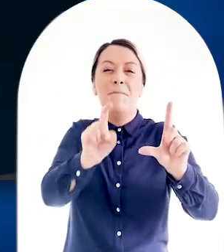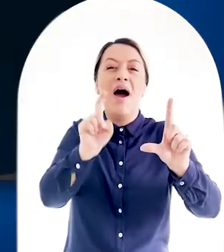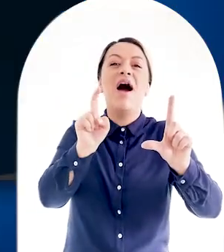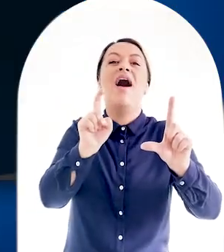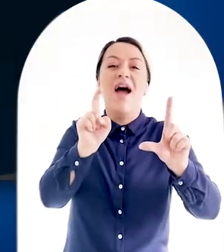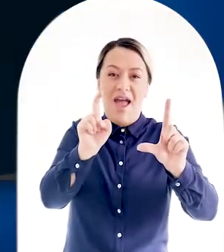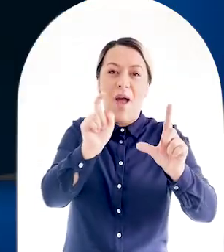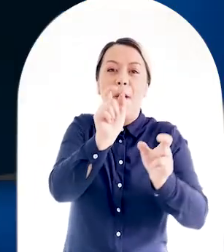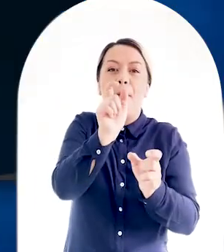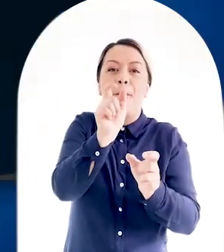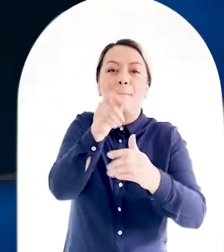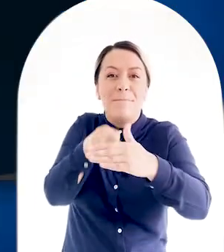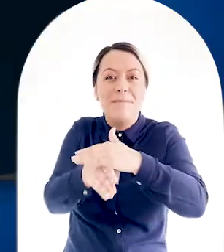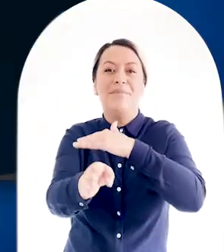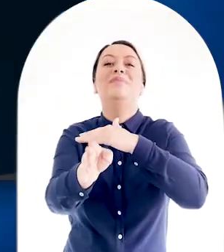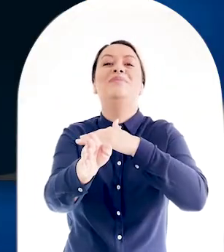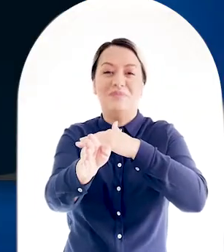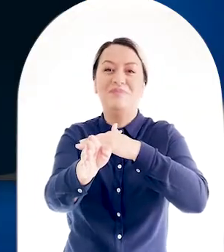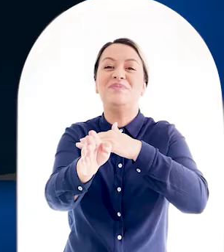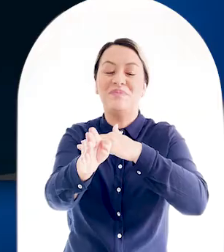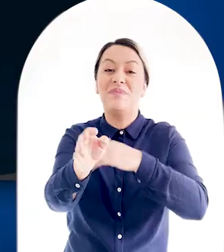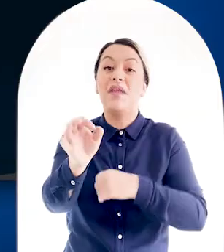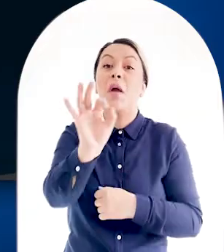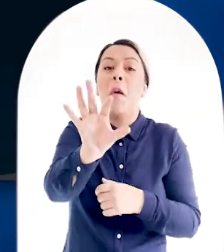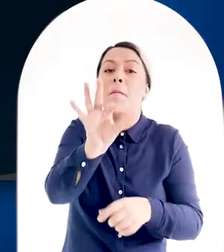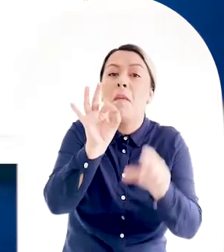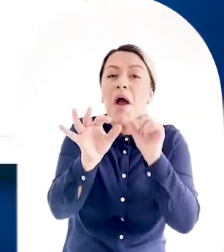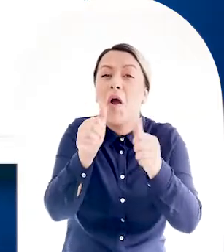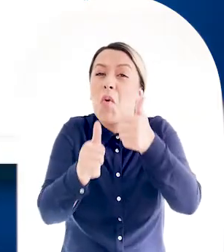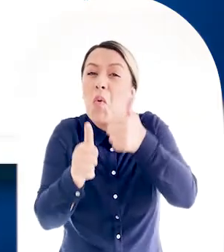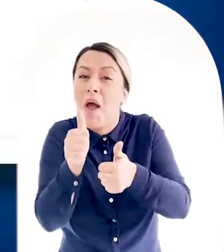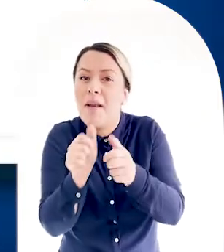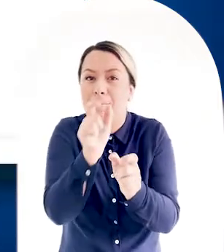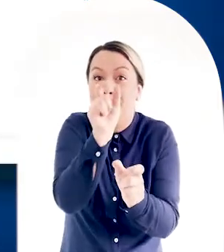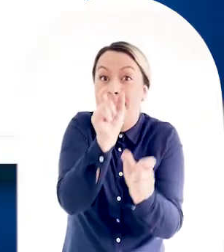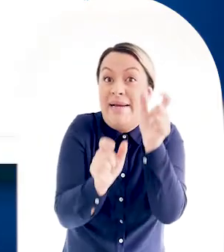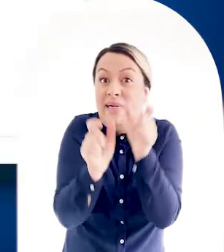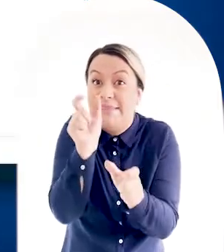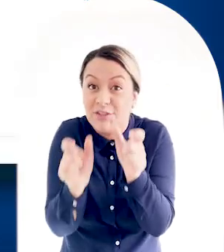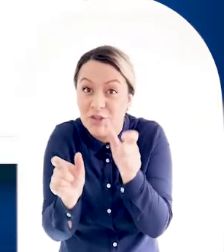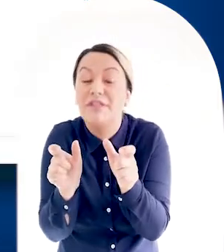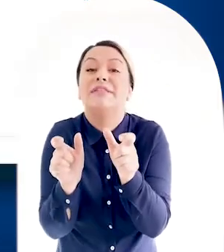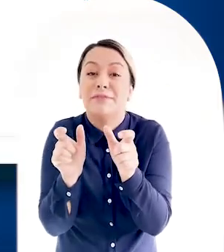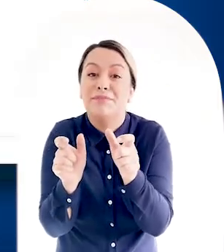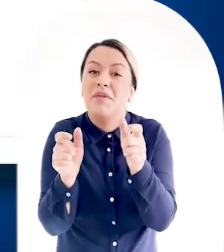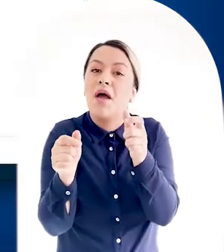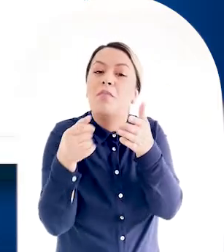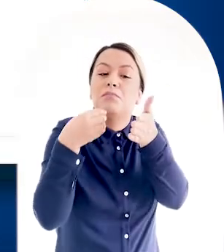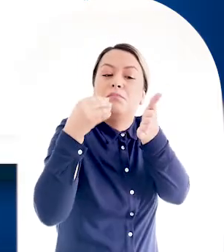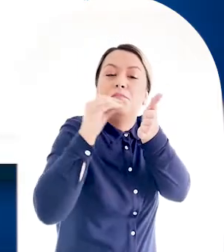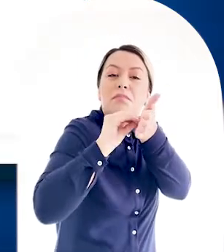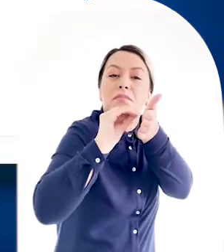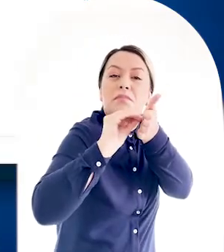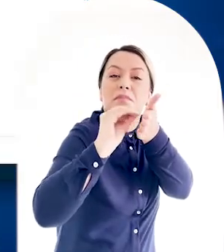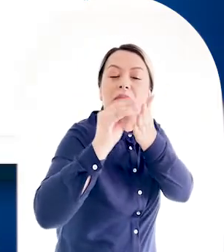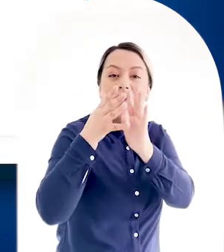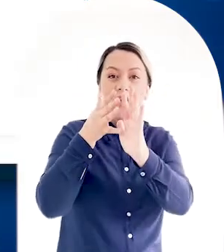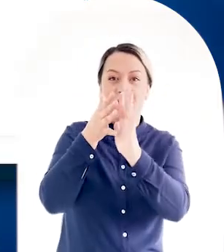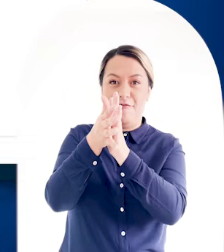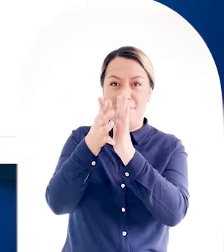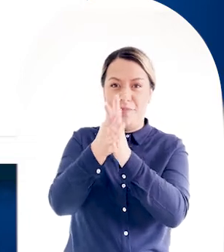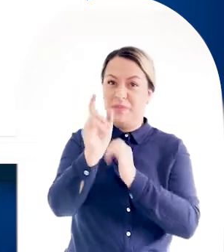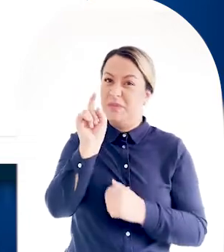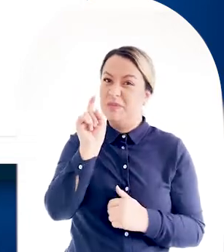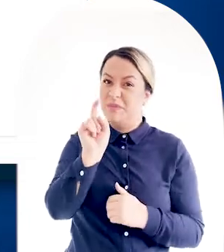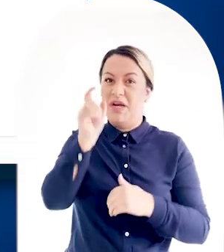en Ingresar y elegimos Personas. Ingresamos nuestros datos y damos clic en Iniciar